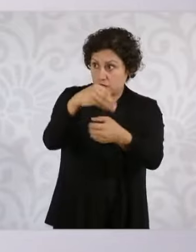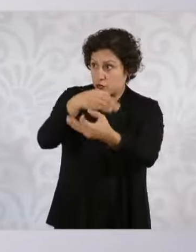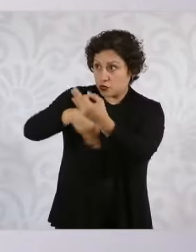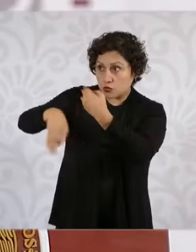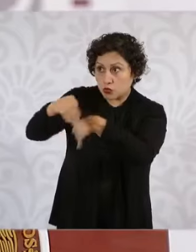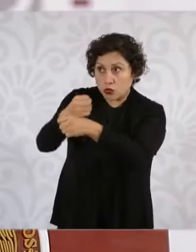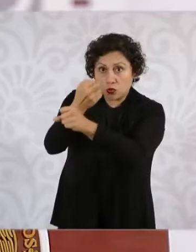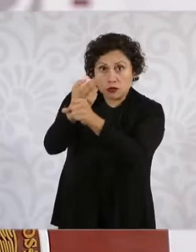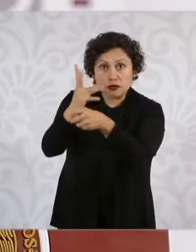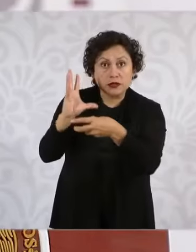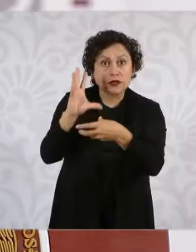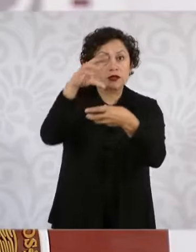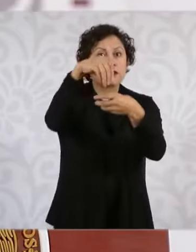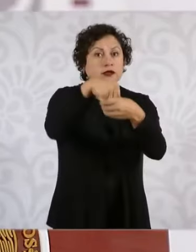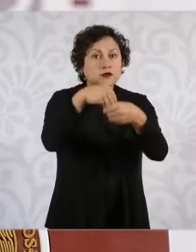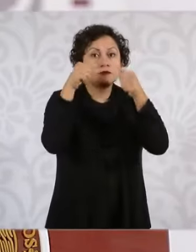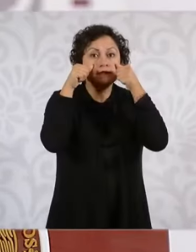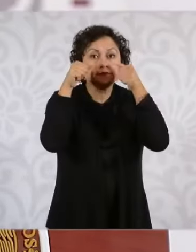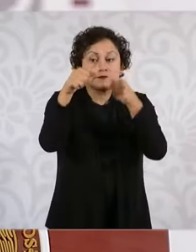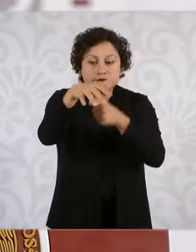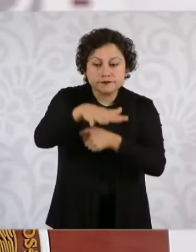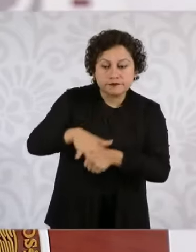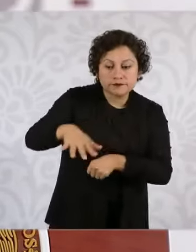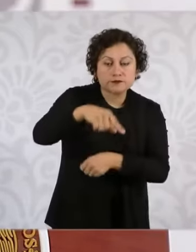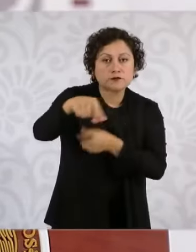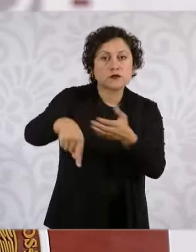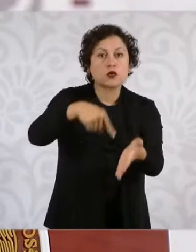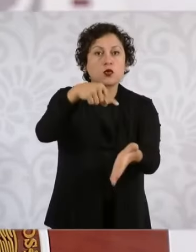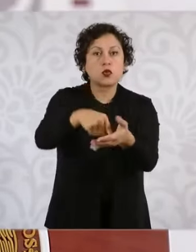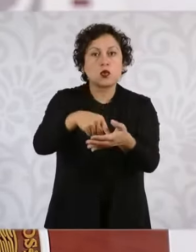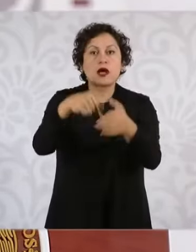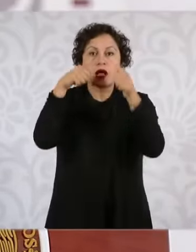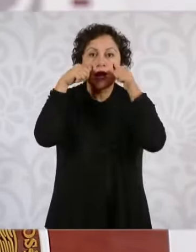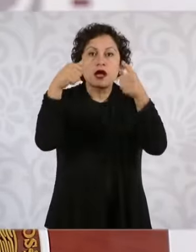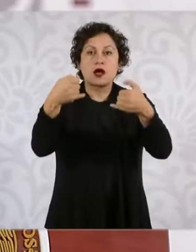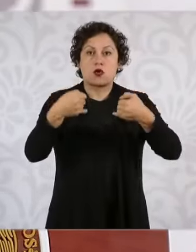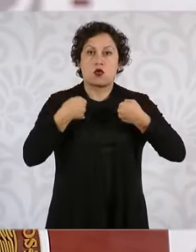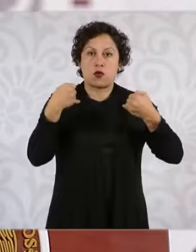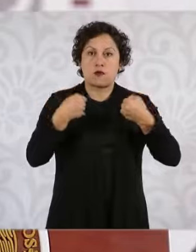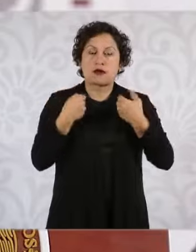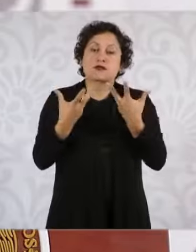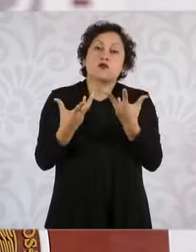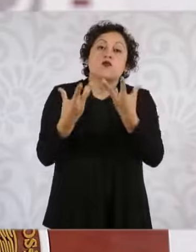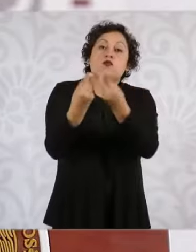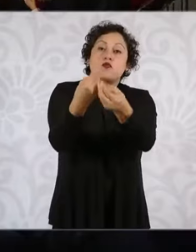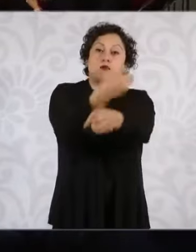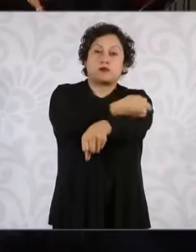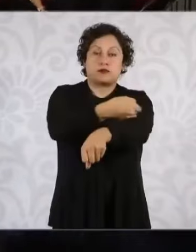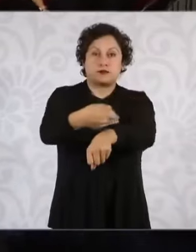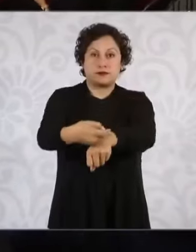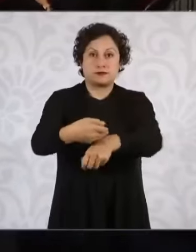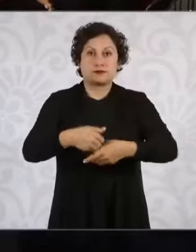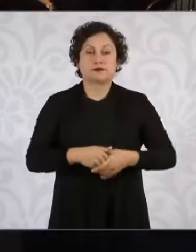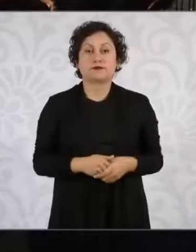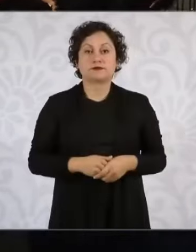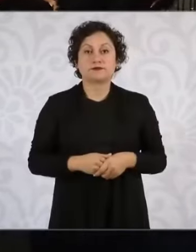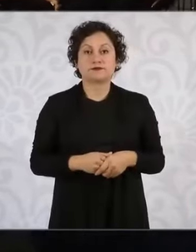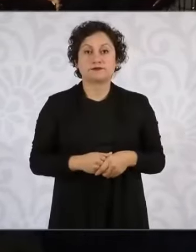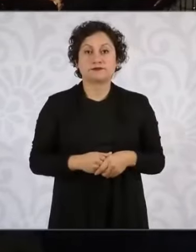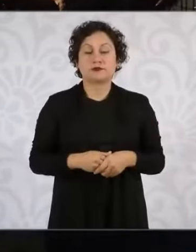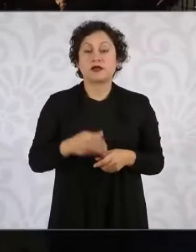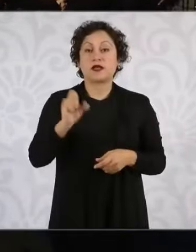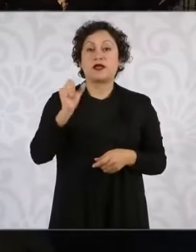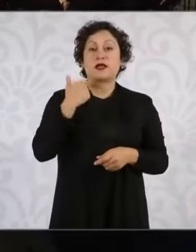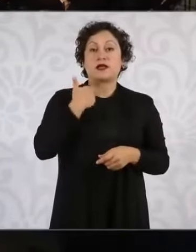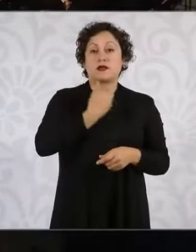las y los jóvenes requieren todavía más atención con sus familias. El presidente López